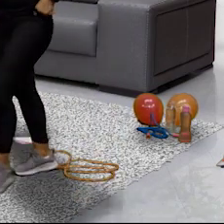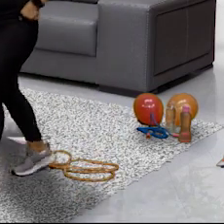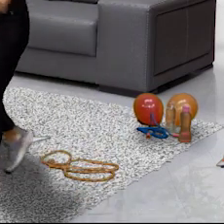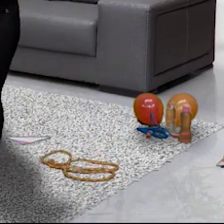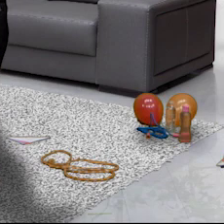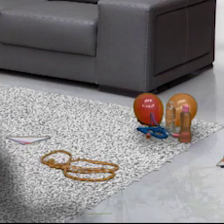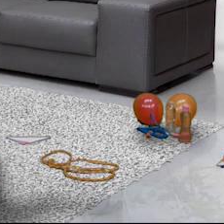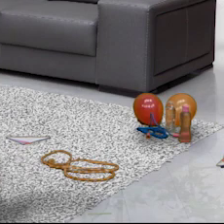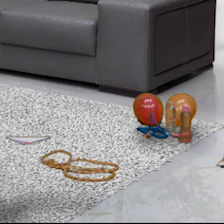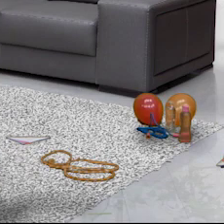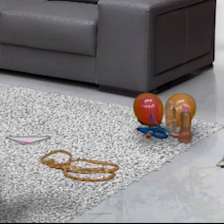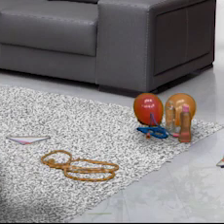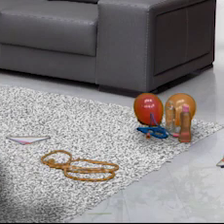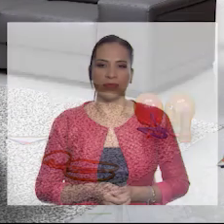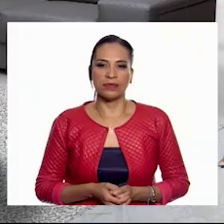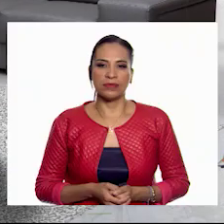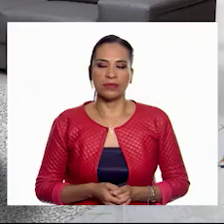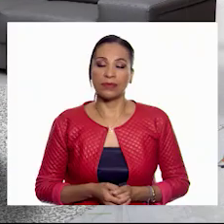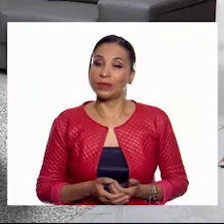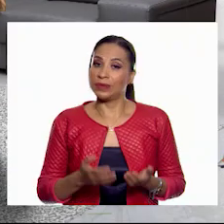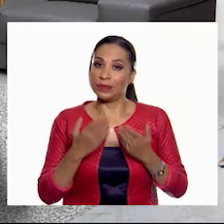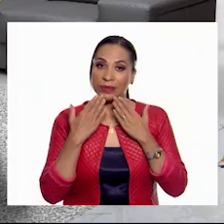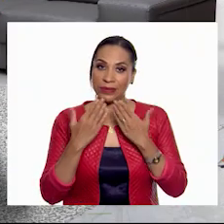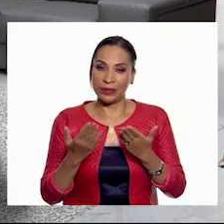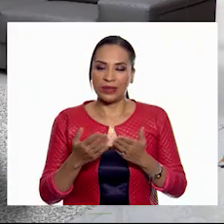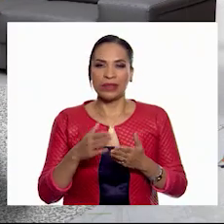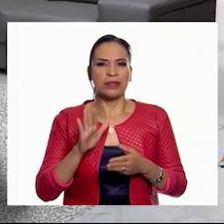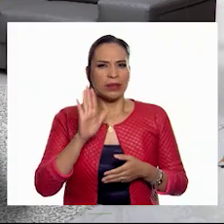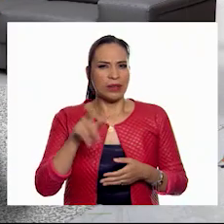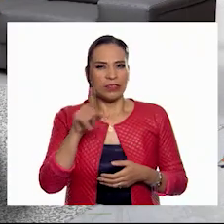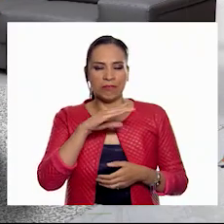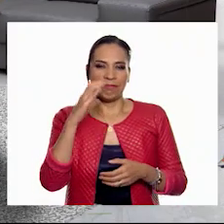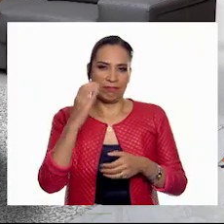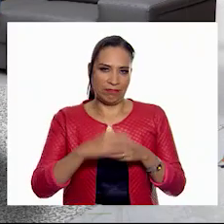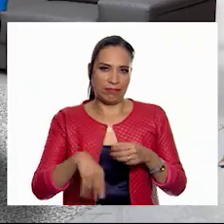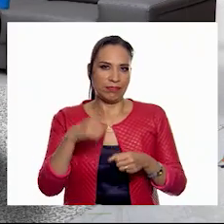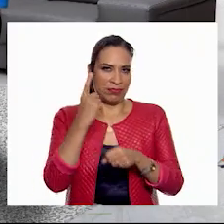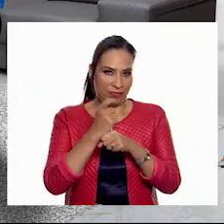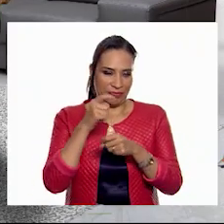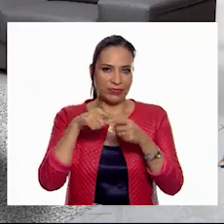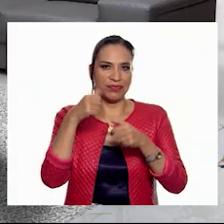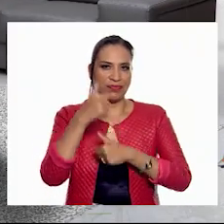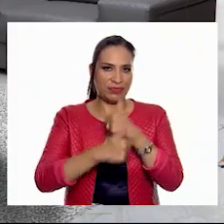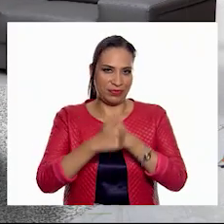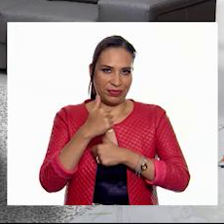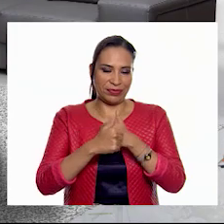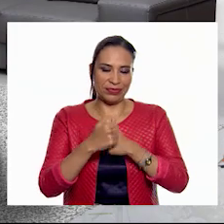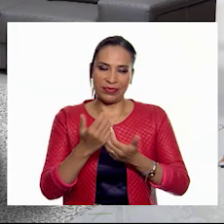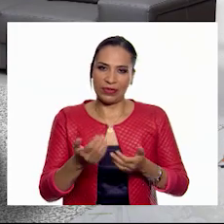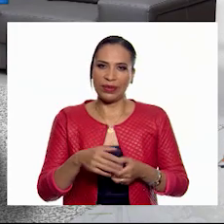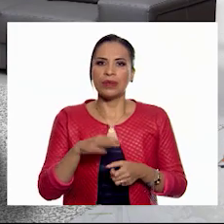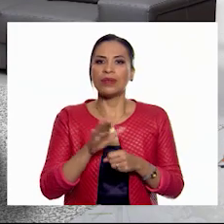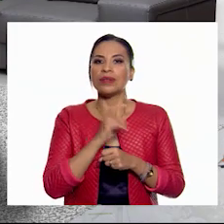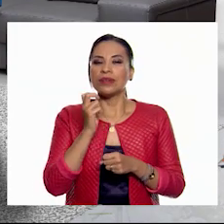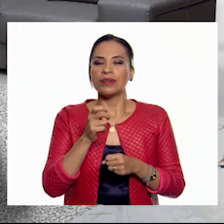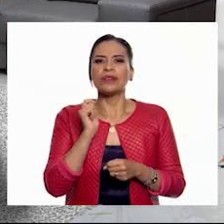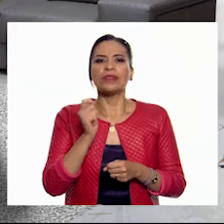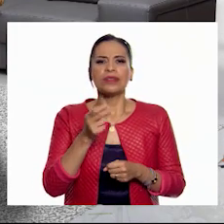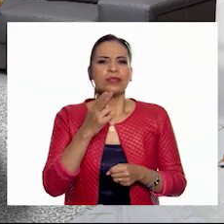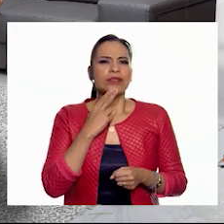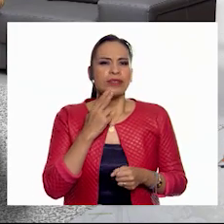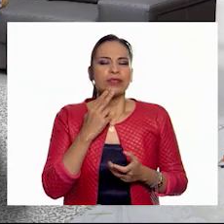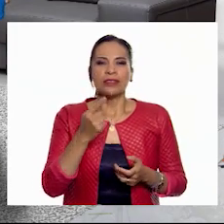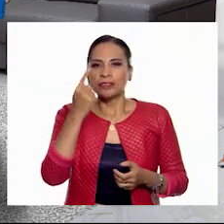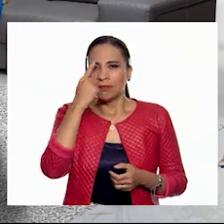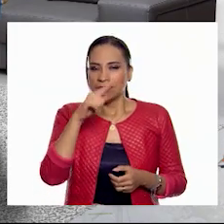pelota. No pasa nada. Muy bien. Parece que hemos concluido con el primer reto. Bien. Lo cual nos da paso